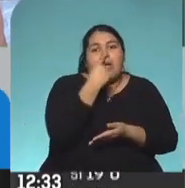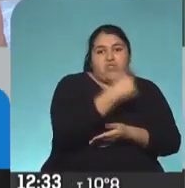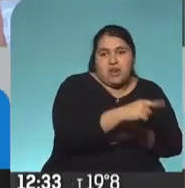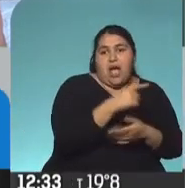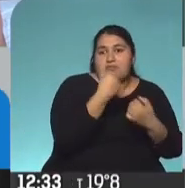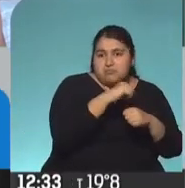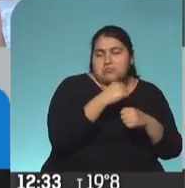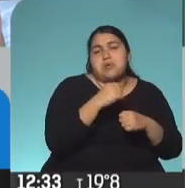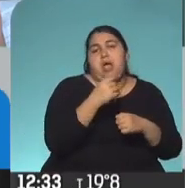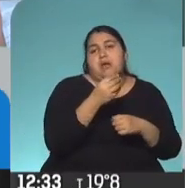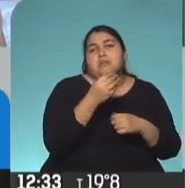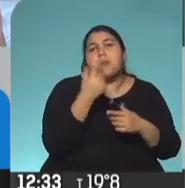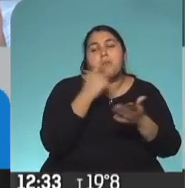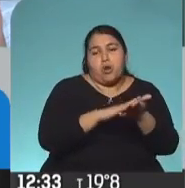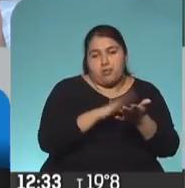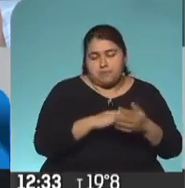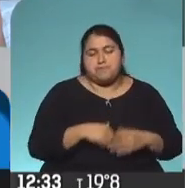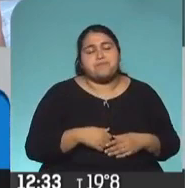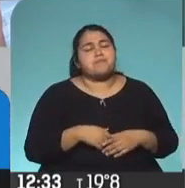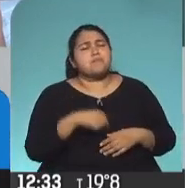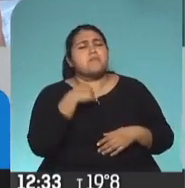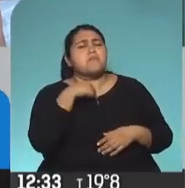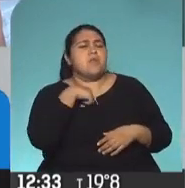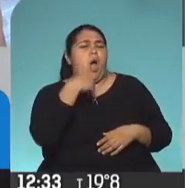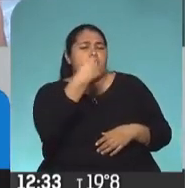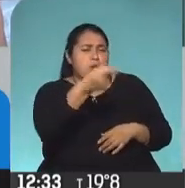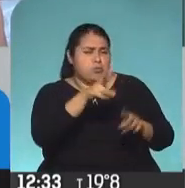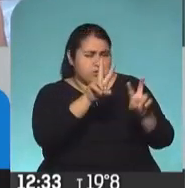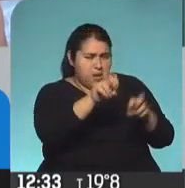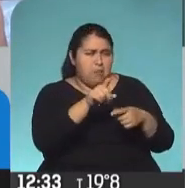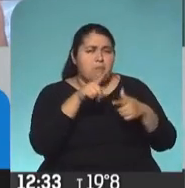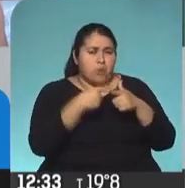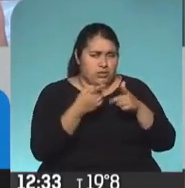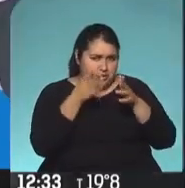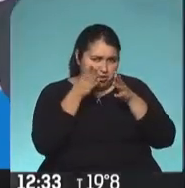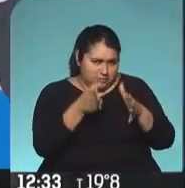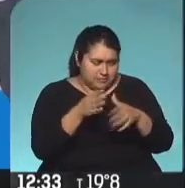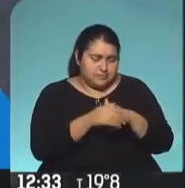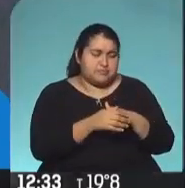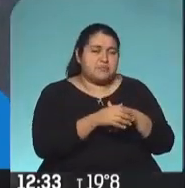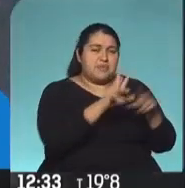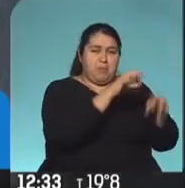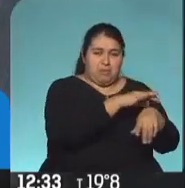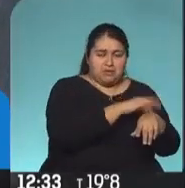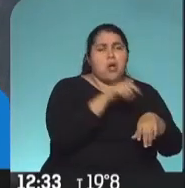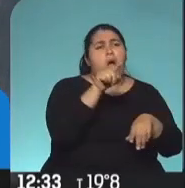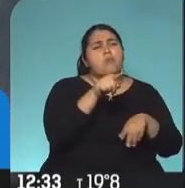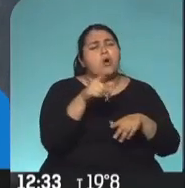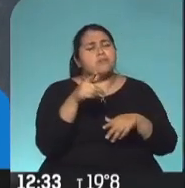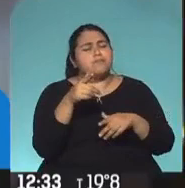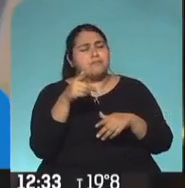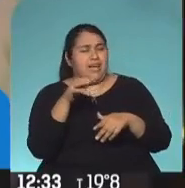Te lo preguntábamos recién desde la ciencia, desde la medicina y ahora te lo pregunto también desde la política, porque decís que desde los 18 años que venís